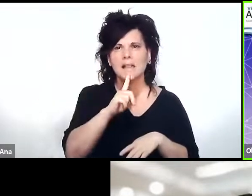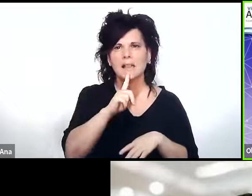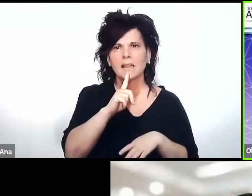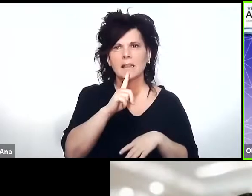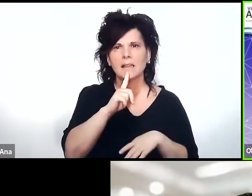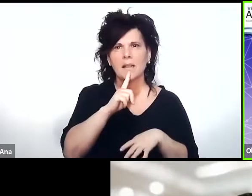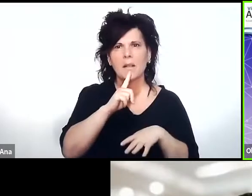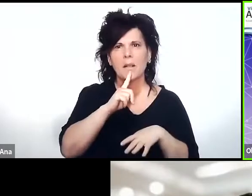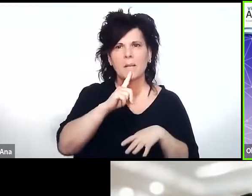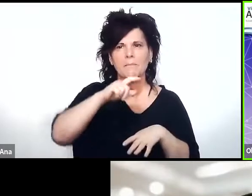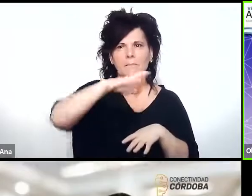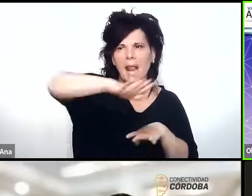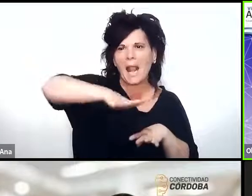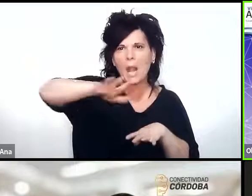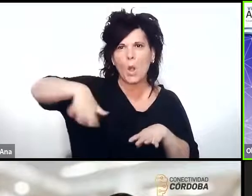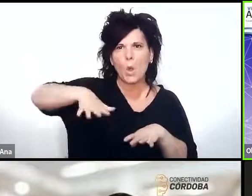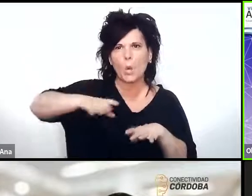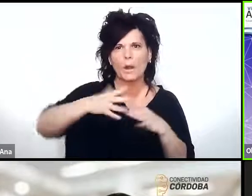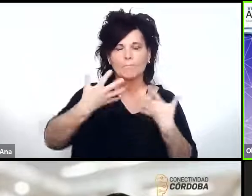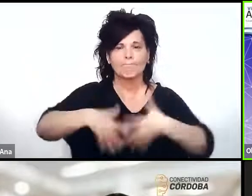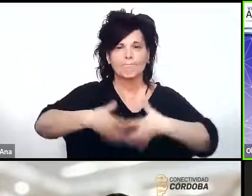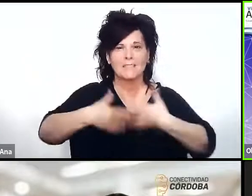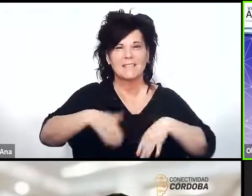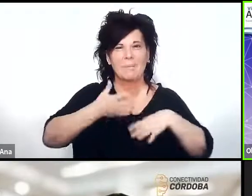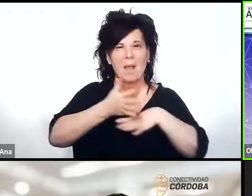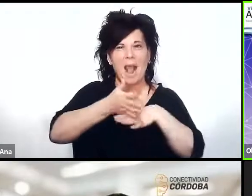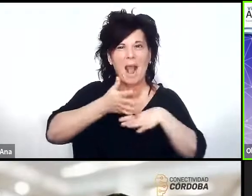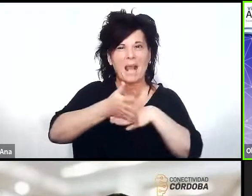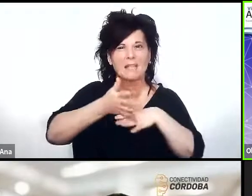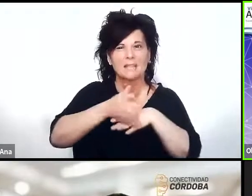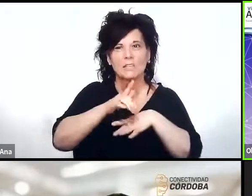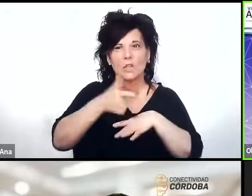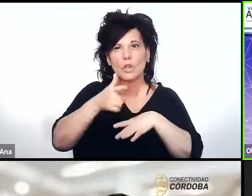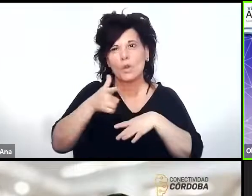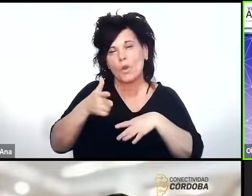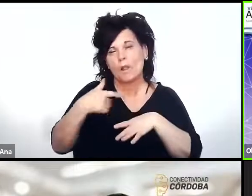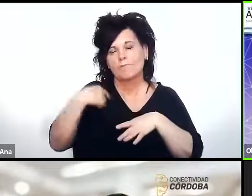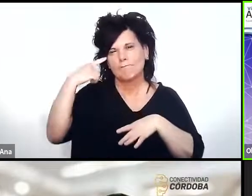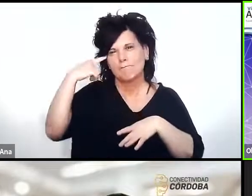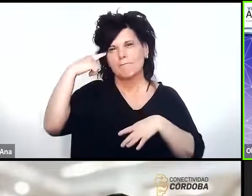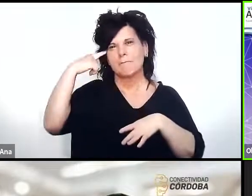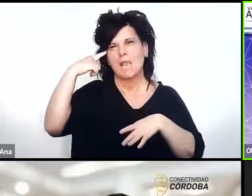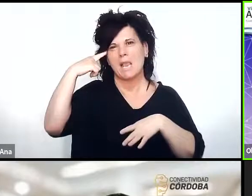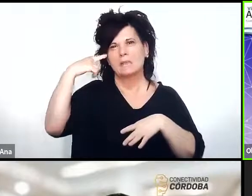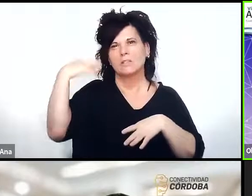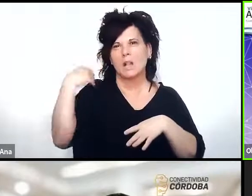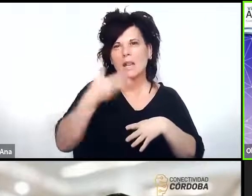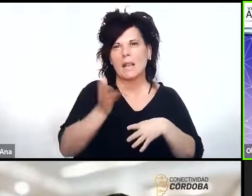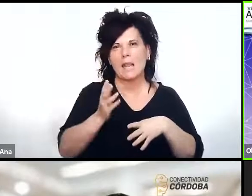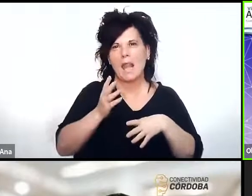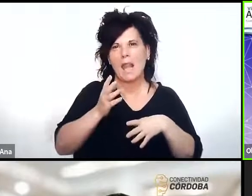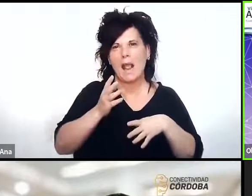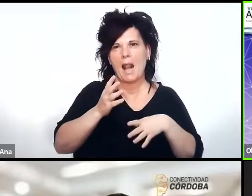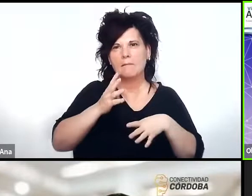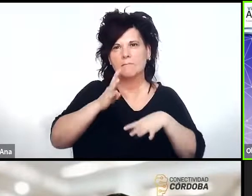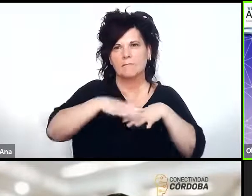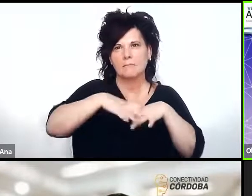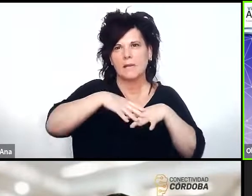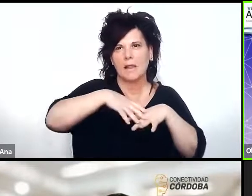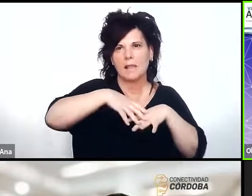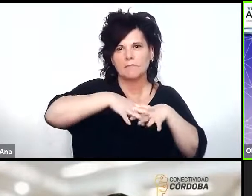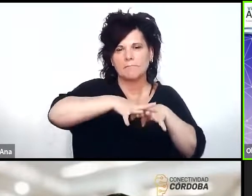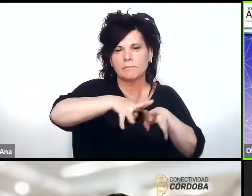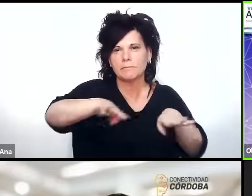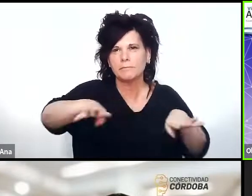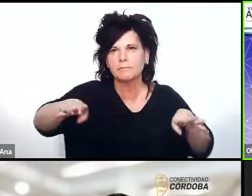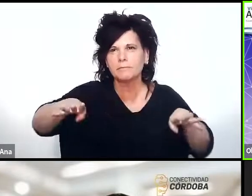en regiones sin sistemas de acceso dice telefónicos pero me imagino que es en general tipo Starlink ¿viste? este proyecto de Elon